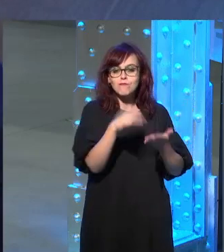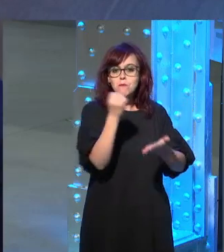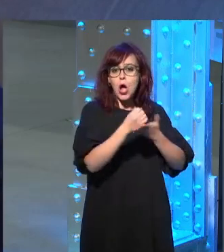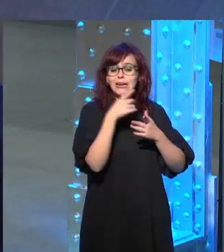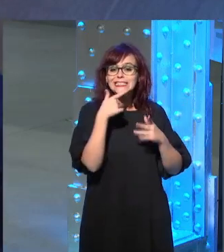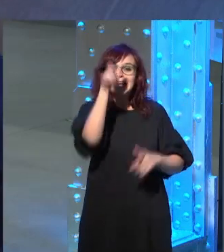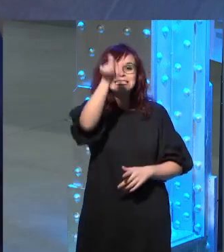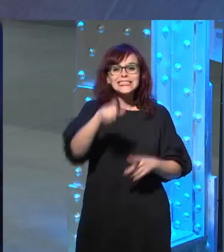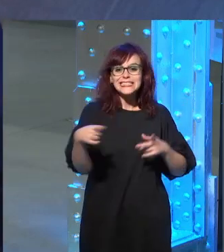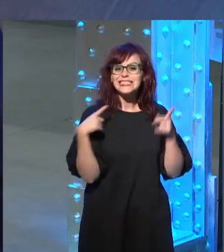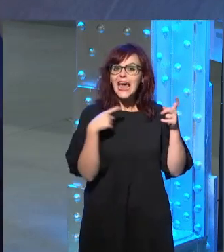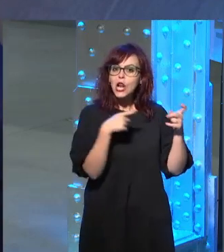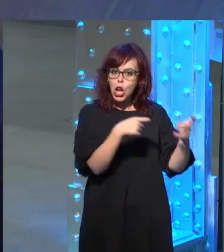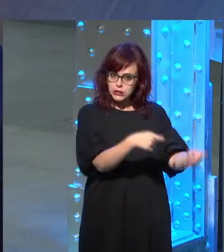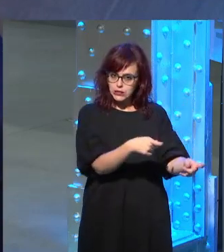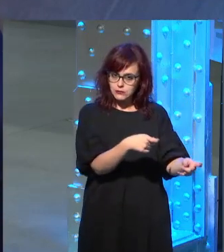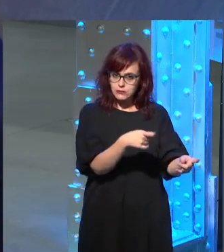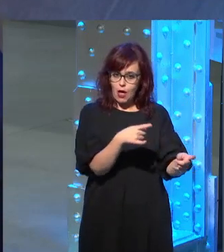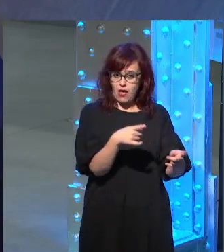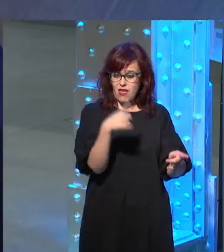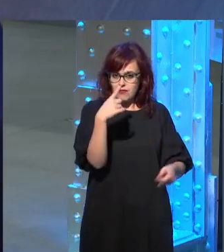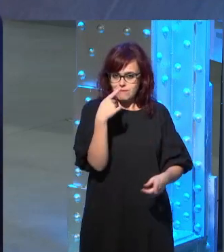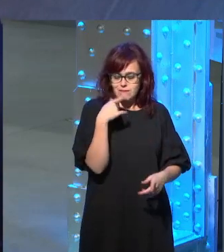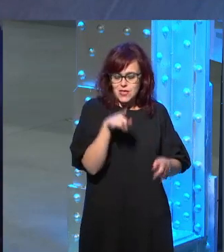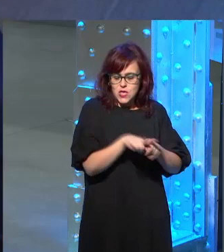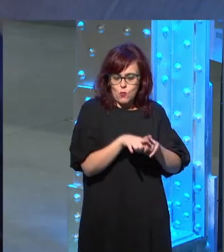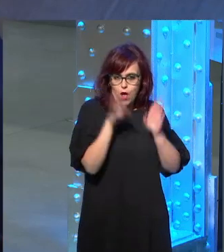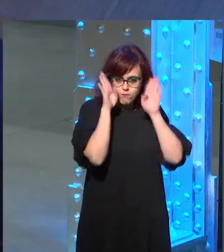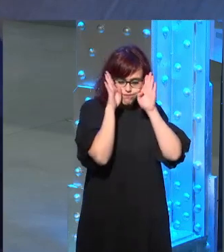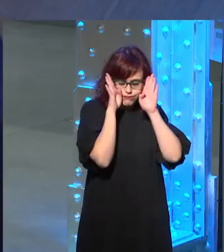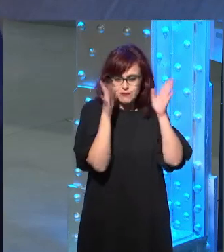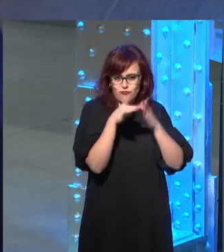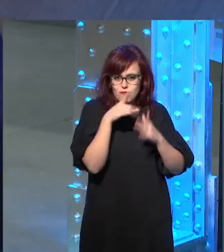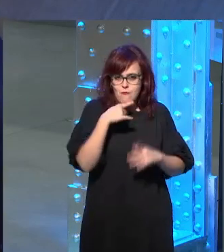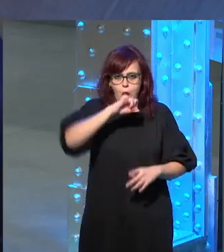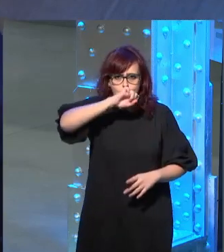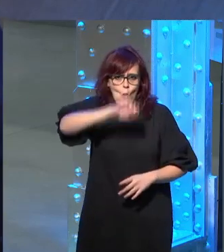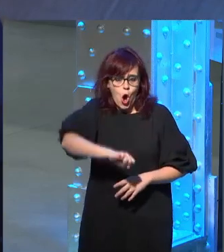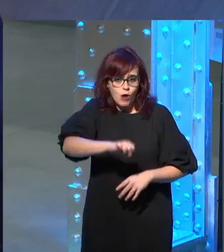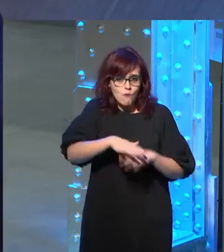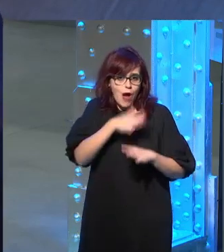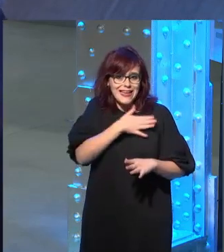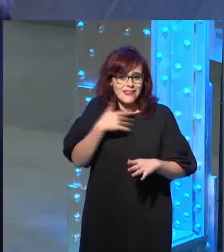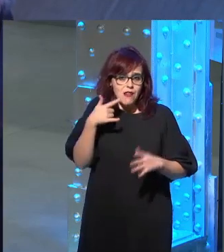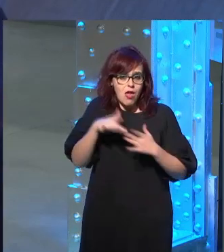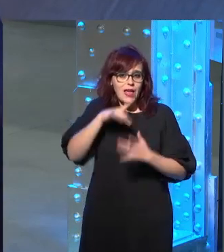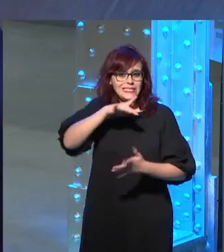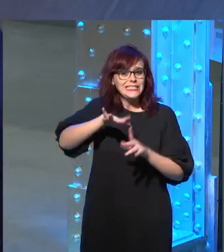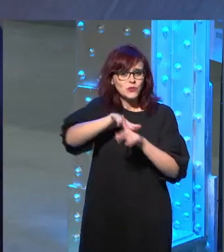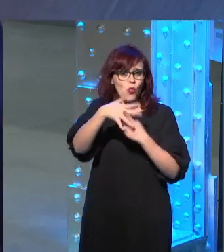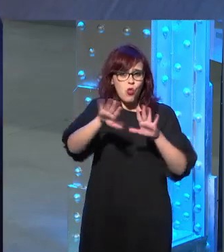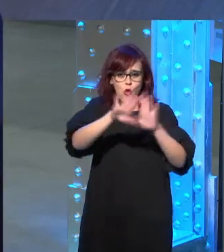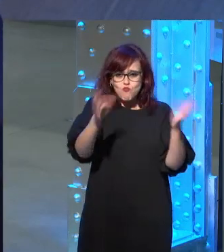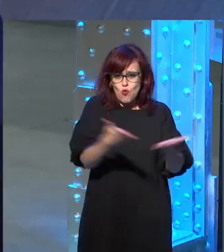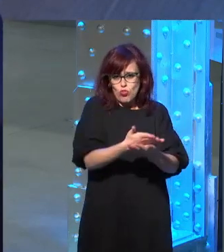en el terrorista ese terrorista ciego fanático decidido a traer el apocalipsis si